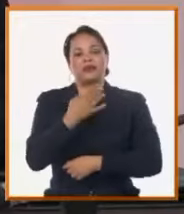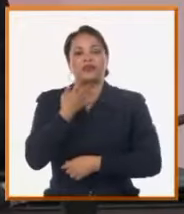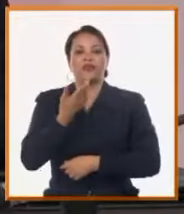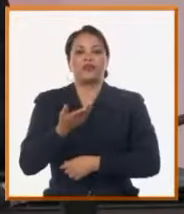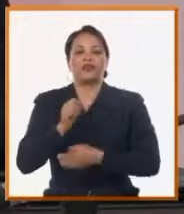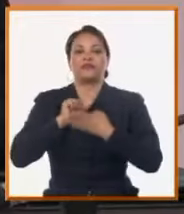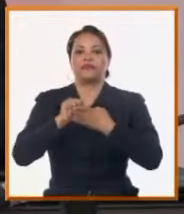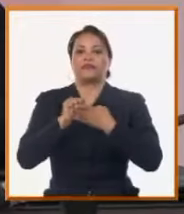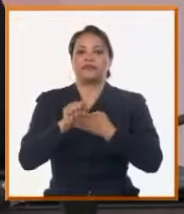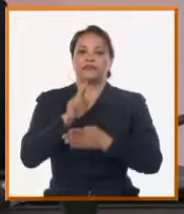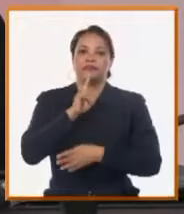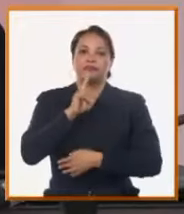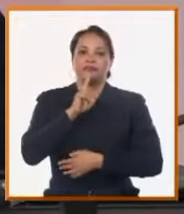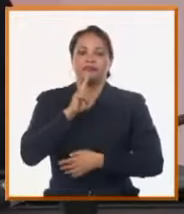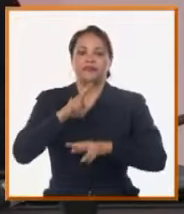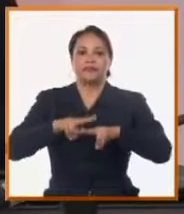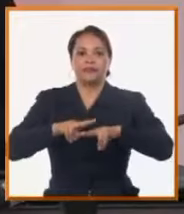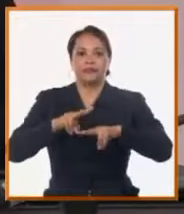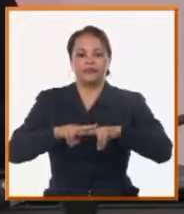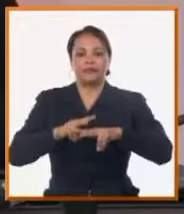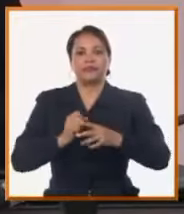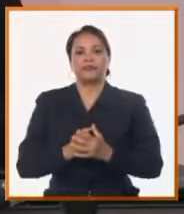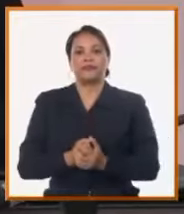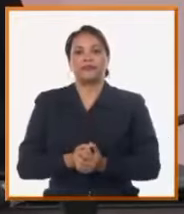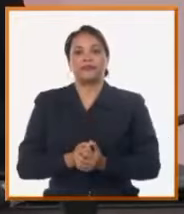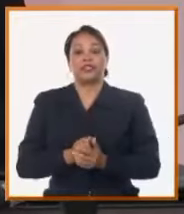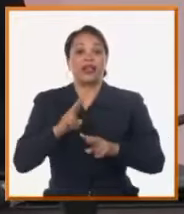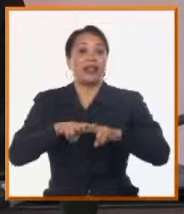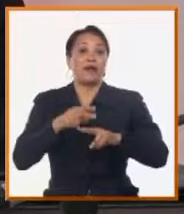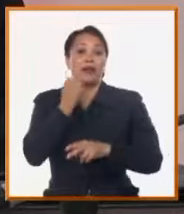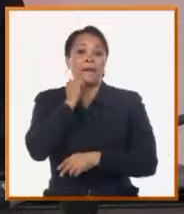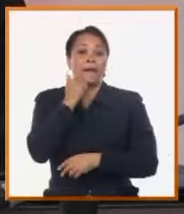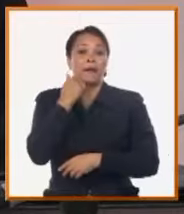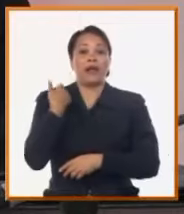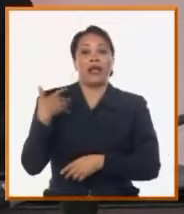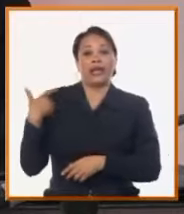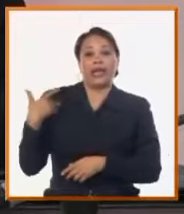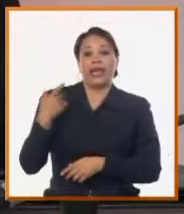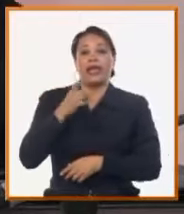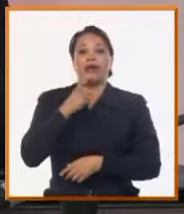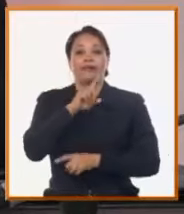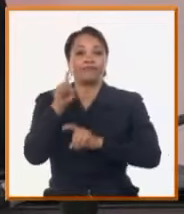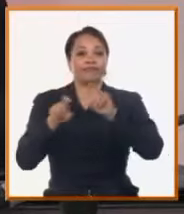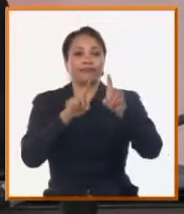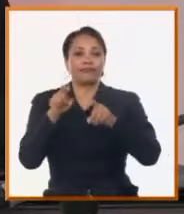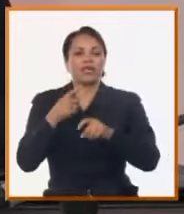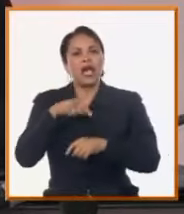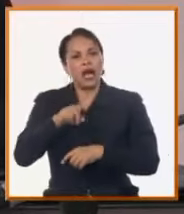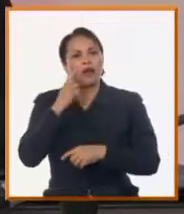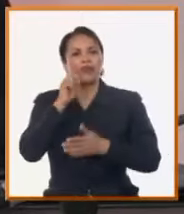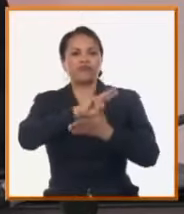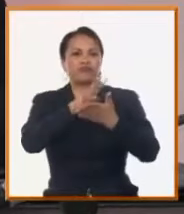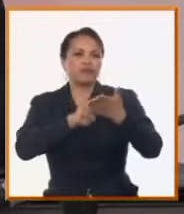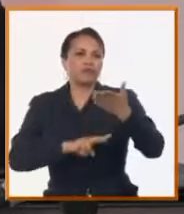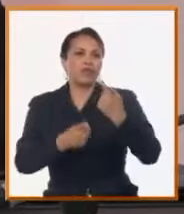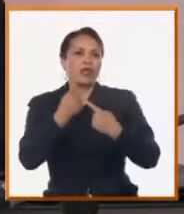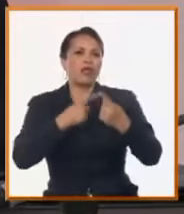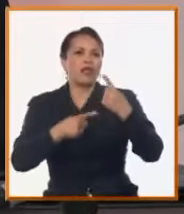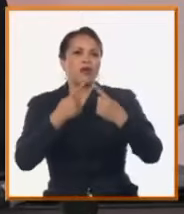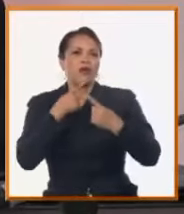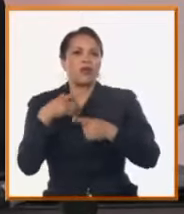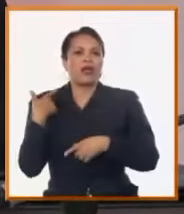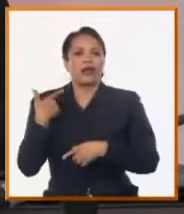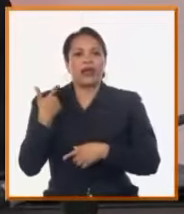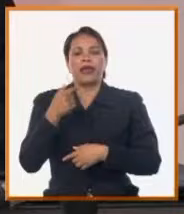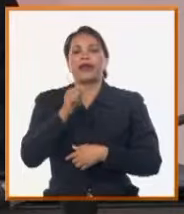capital. Es el lugar de donde más opiniones hemos recibido. Quiero leerles algunos de los comentarios que recibimos